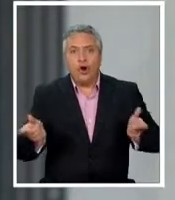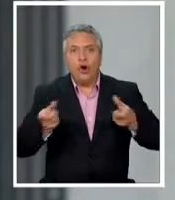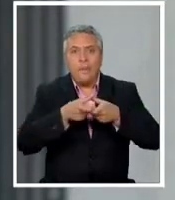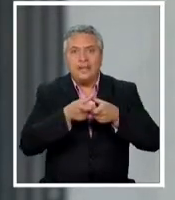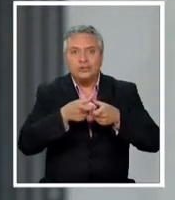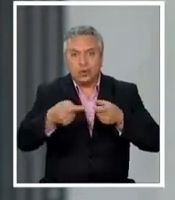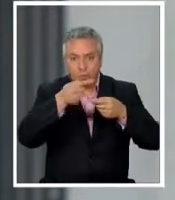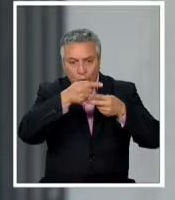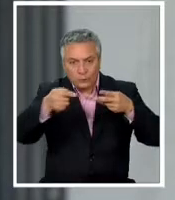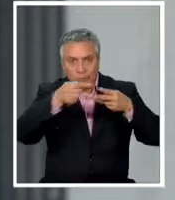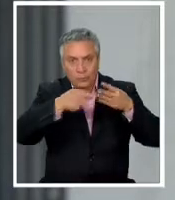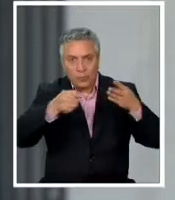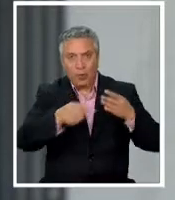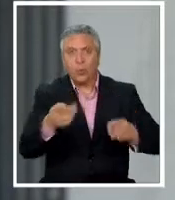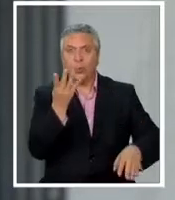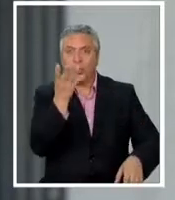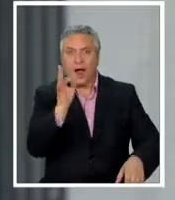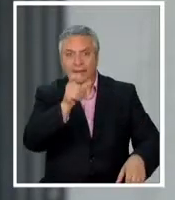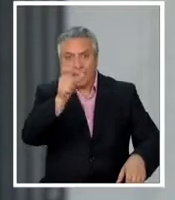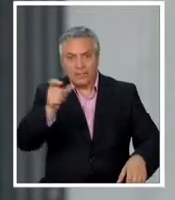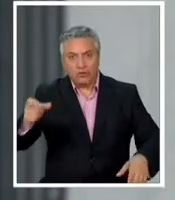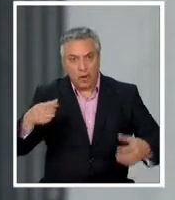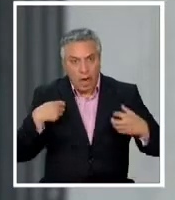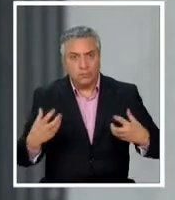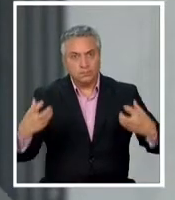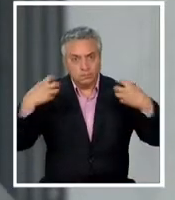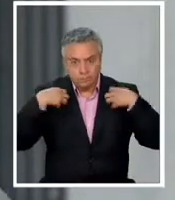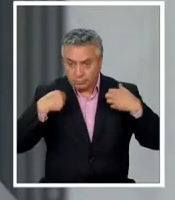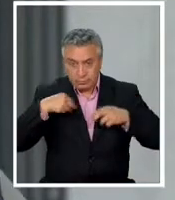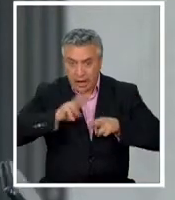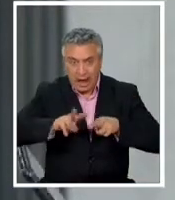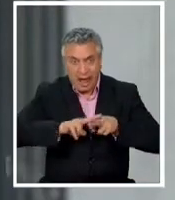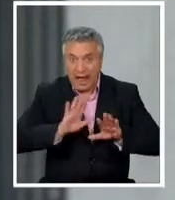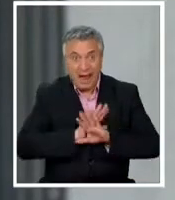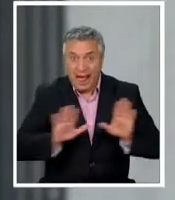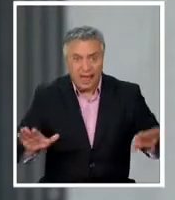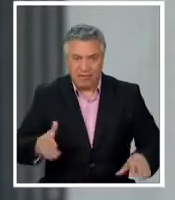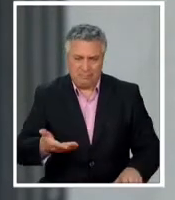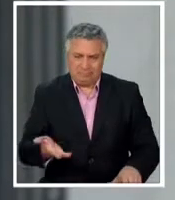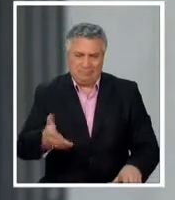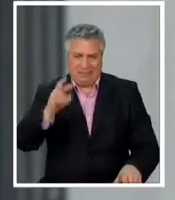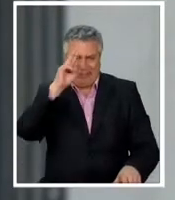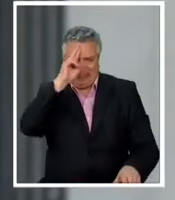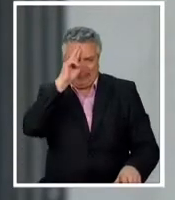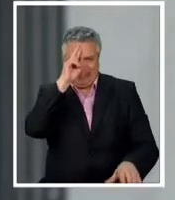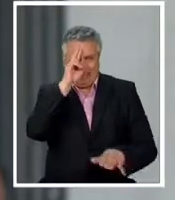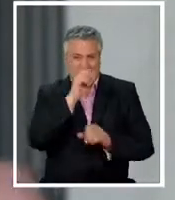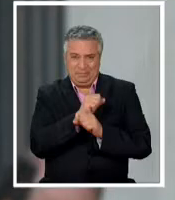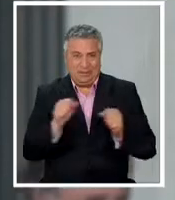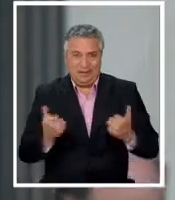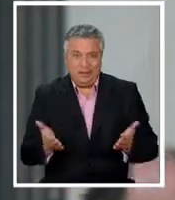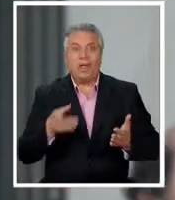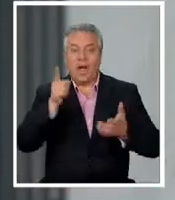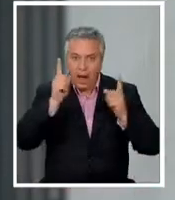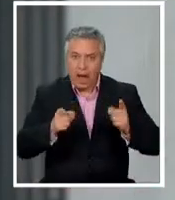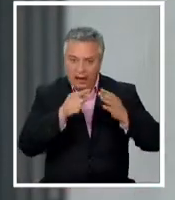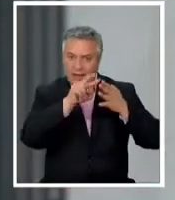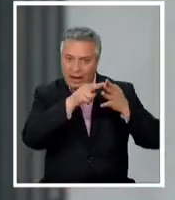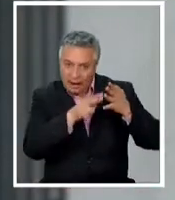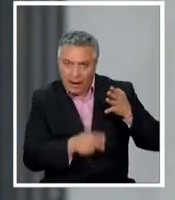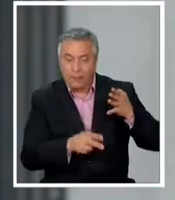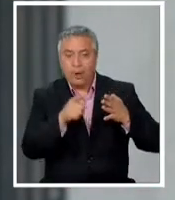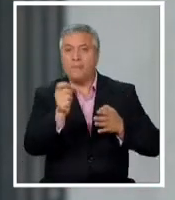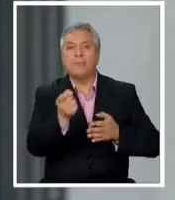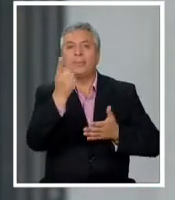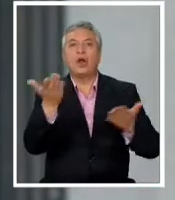semanas compuesto por 40 personas y no podemos hacer absolutamente nada es ridículo. Hay cambios que se pueden hacer y se deben hacer. El primero